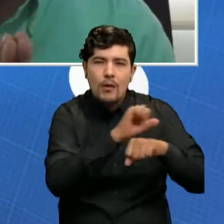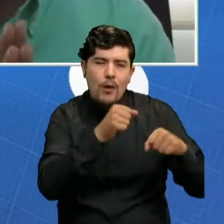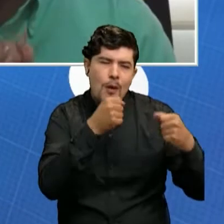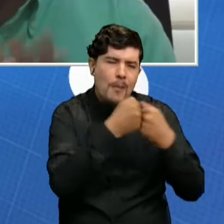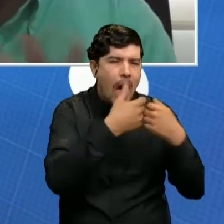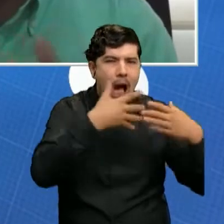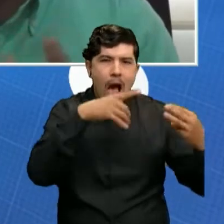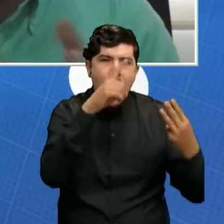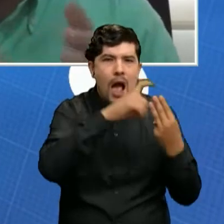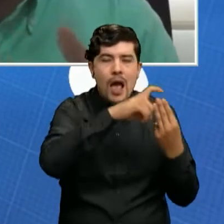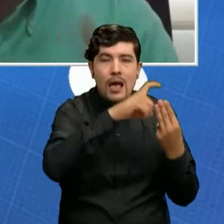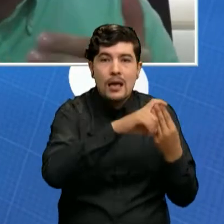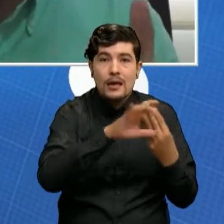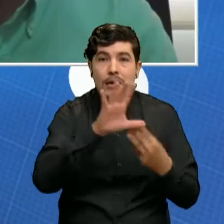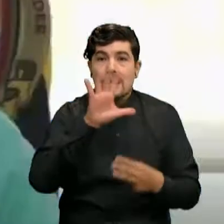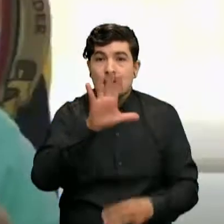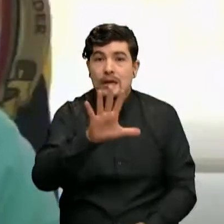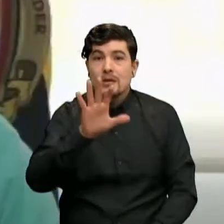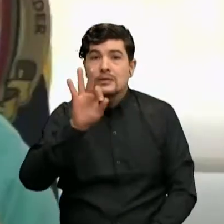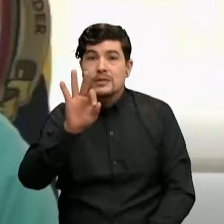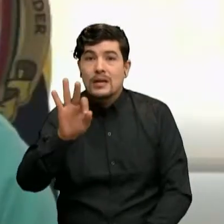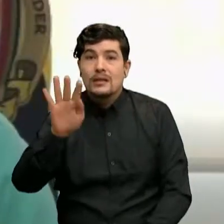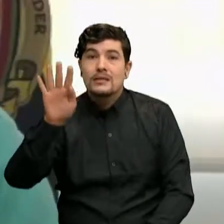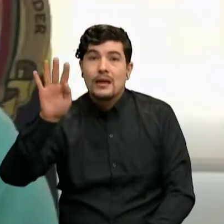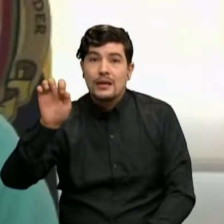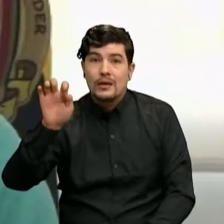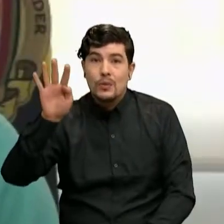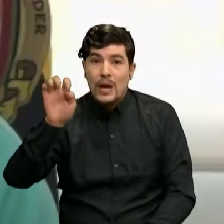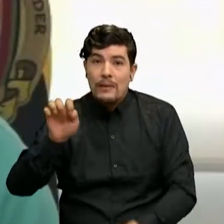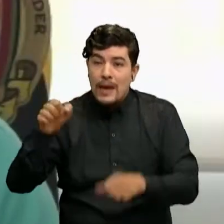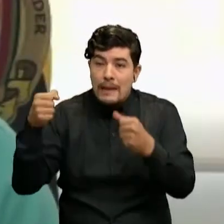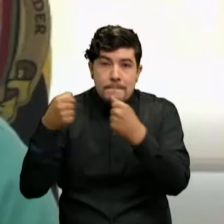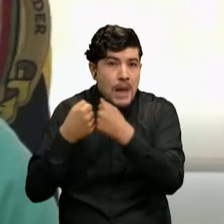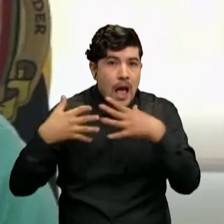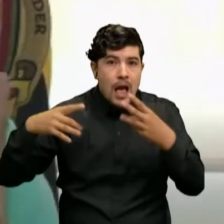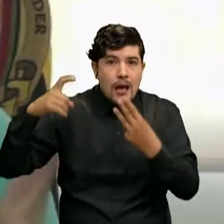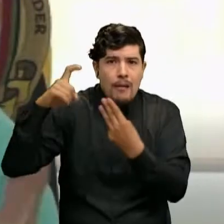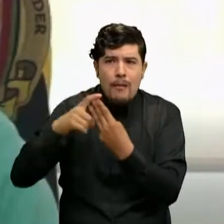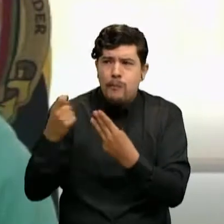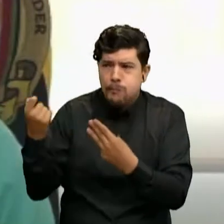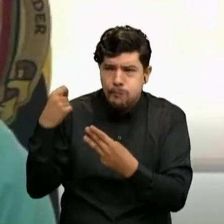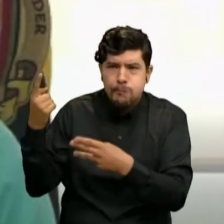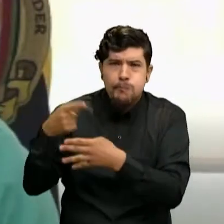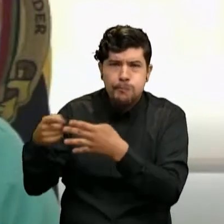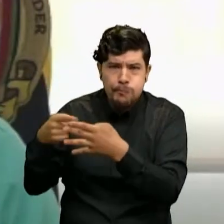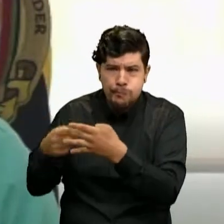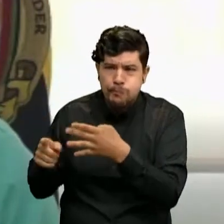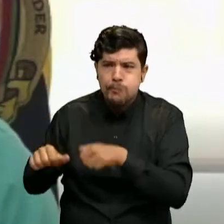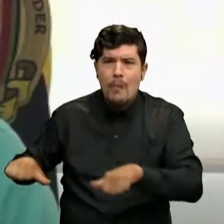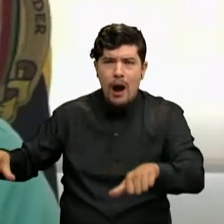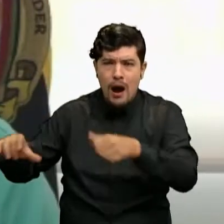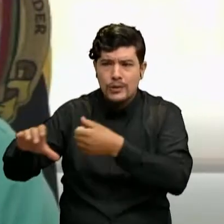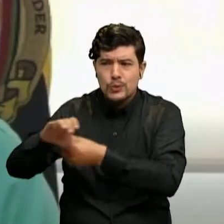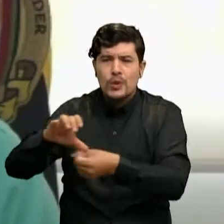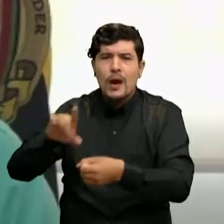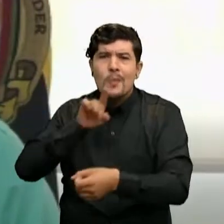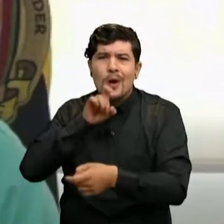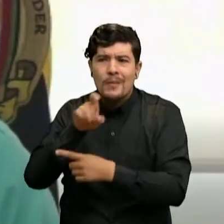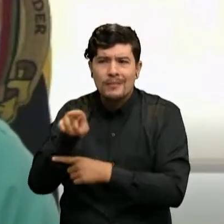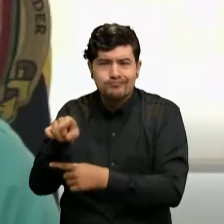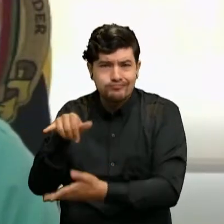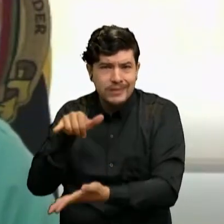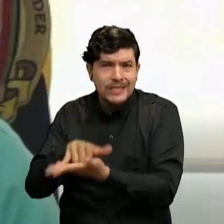accidentes de tránsito que en las últimas semanas se han presentado en el área metropolitana y que eso congestiona los centros